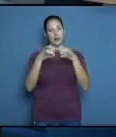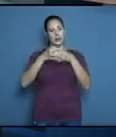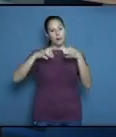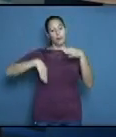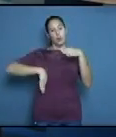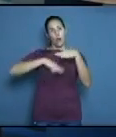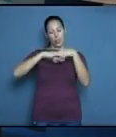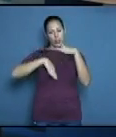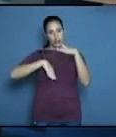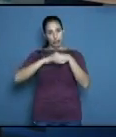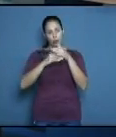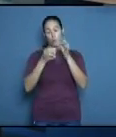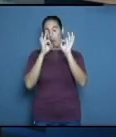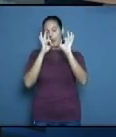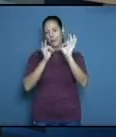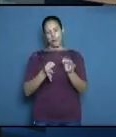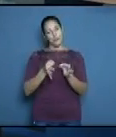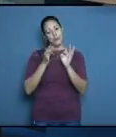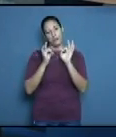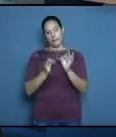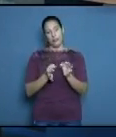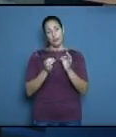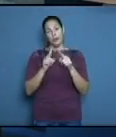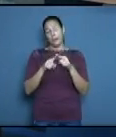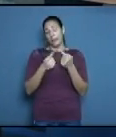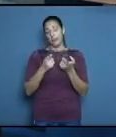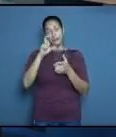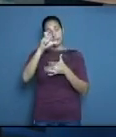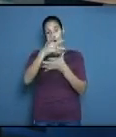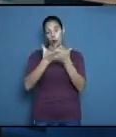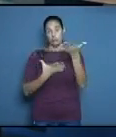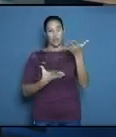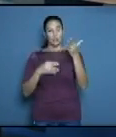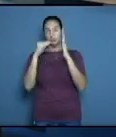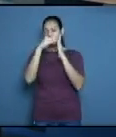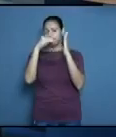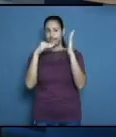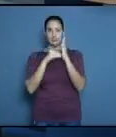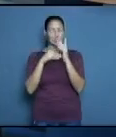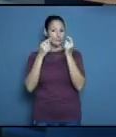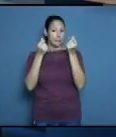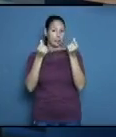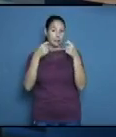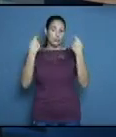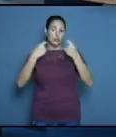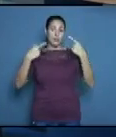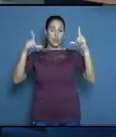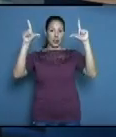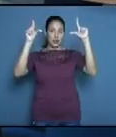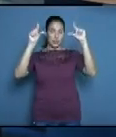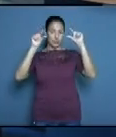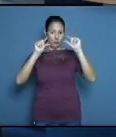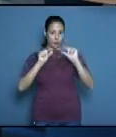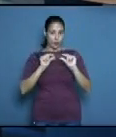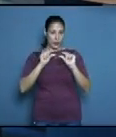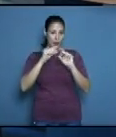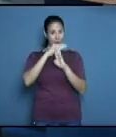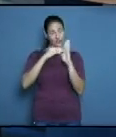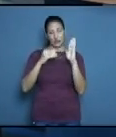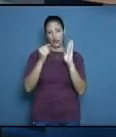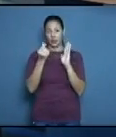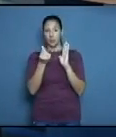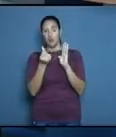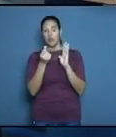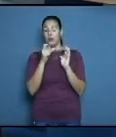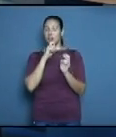su contrato un contrato multimillonario tenía que reducirse a la mitad pero siempre estaba la duda porque el fútbol